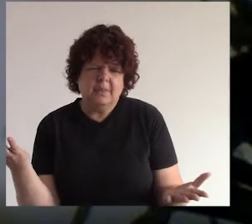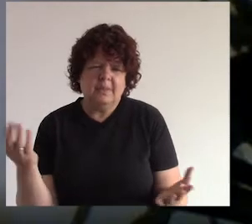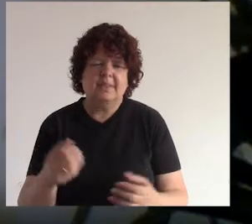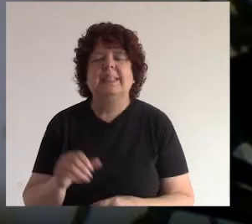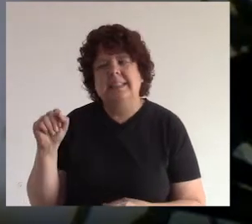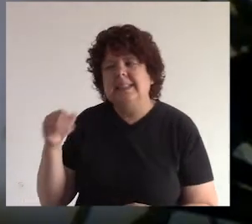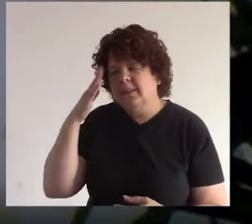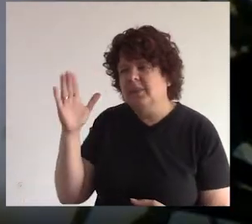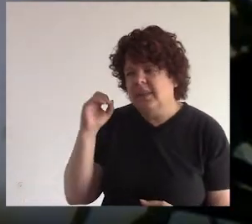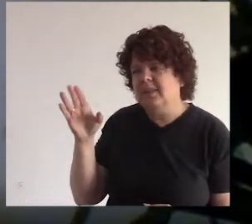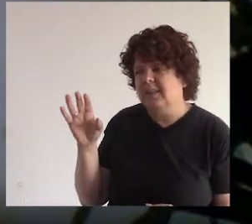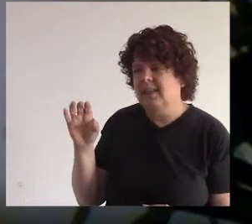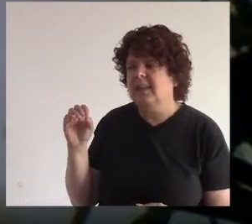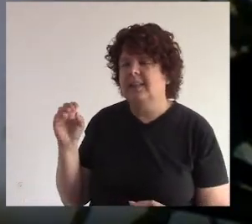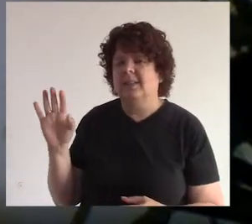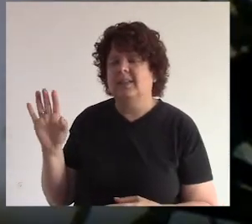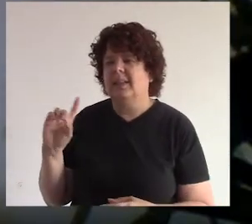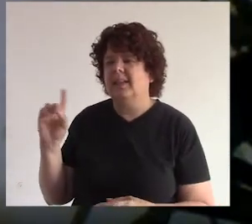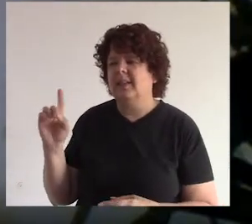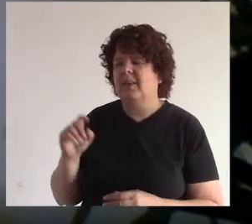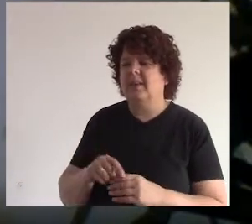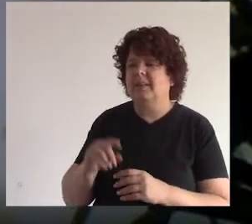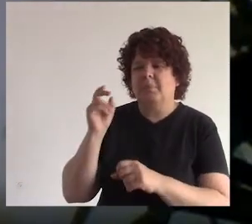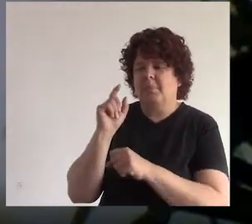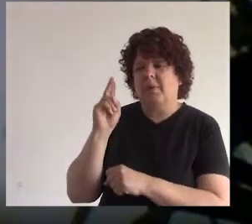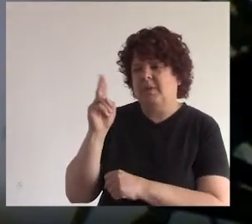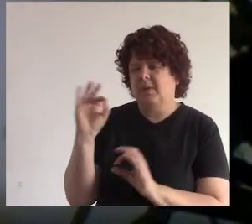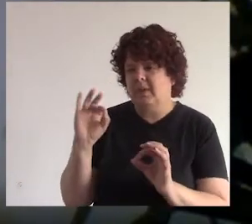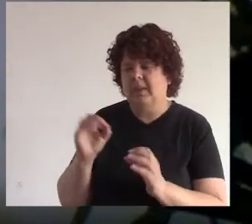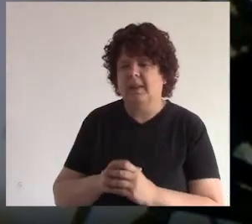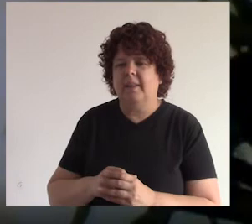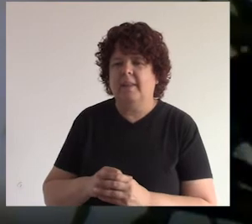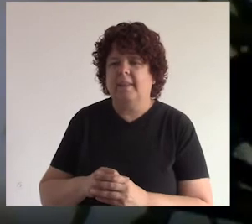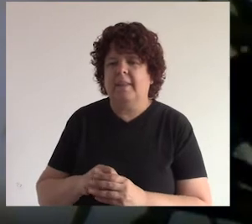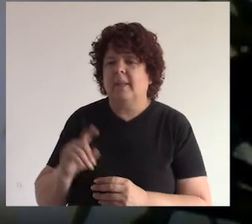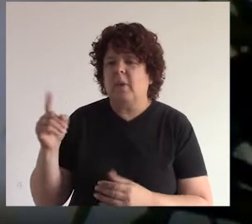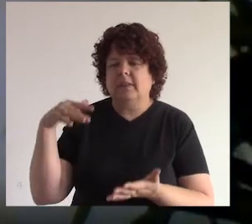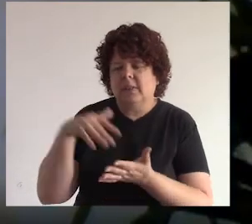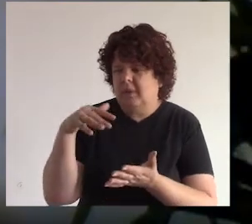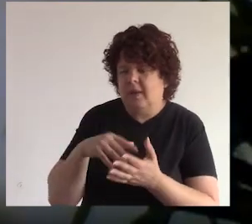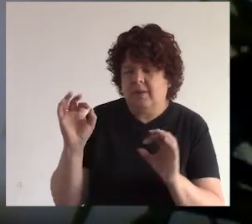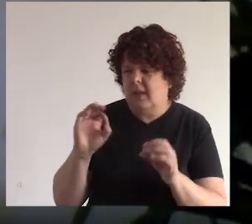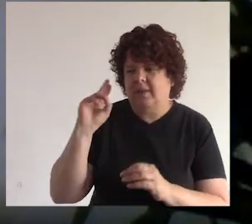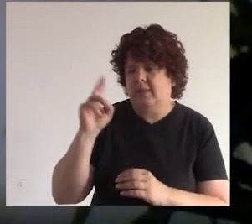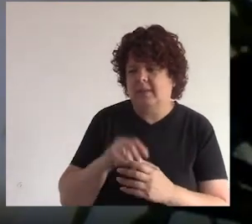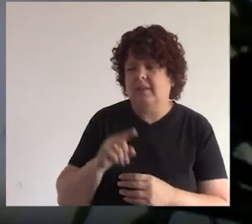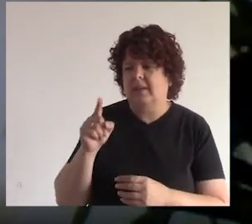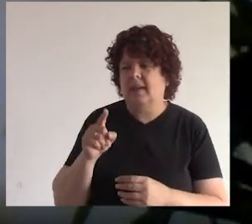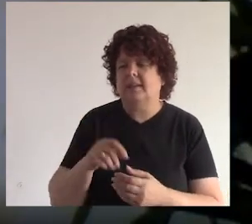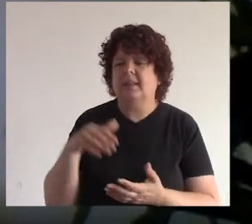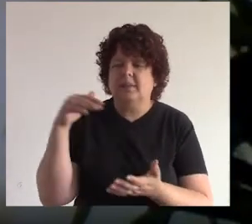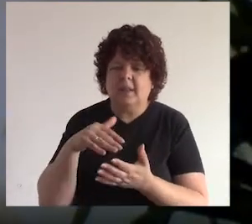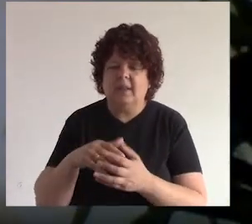sí lo sé que no eres profesor no eres profesor no eres docente es más no has estudiado educación no